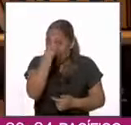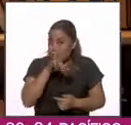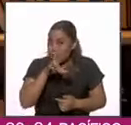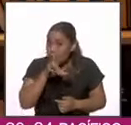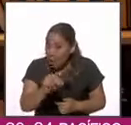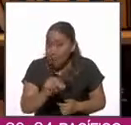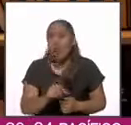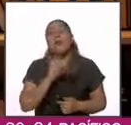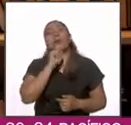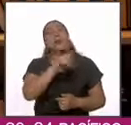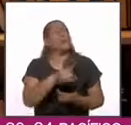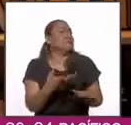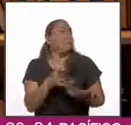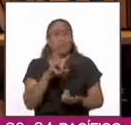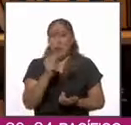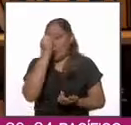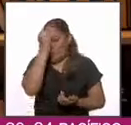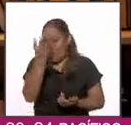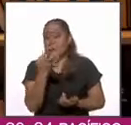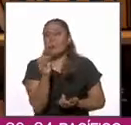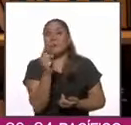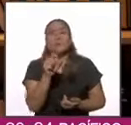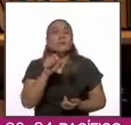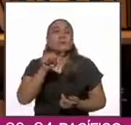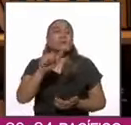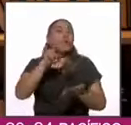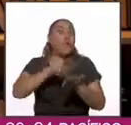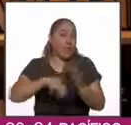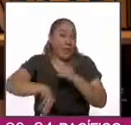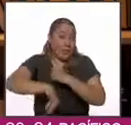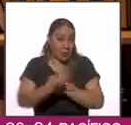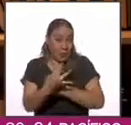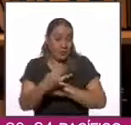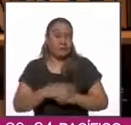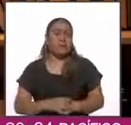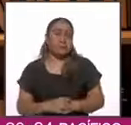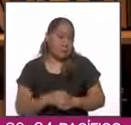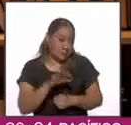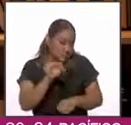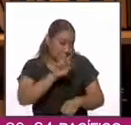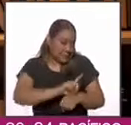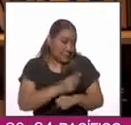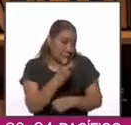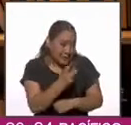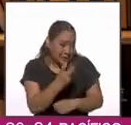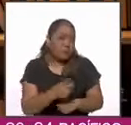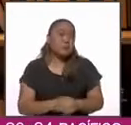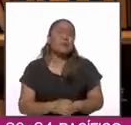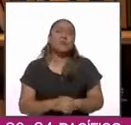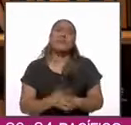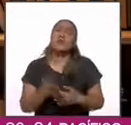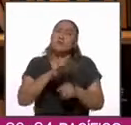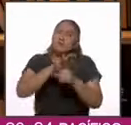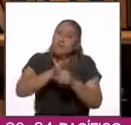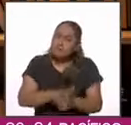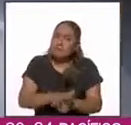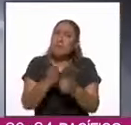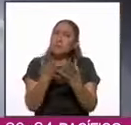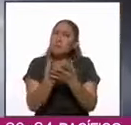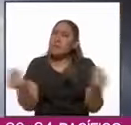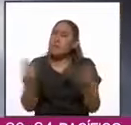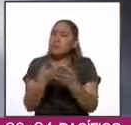tampoco olvidamos el 26 de septiembre de 2014, ese día en que fueron reprimidos y